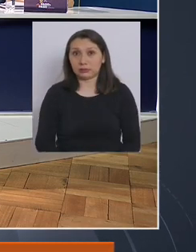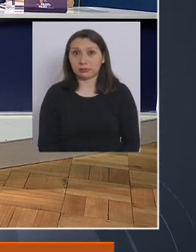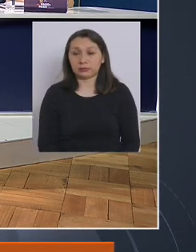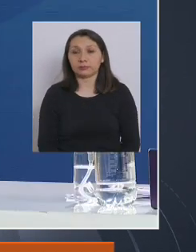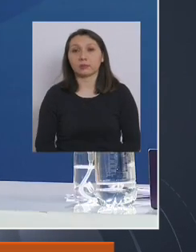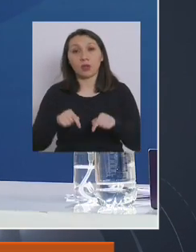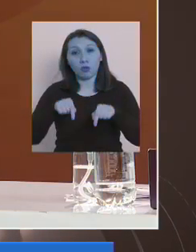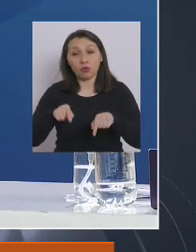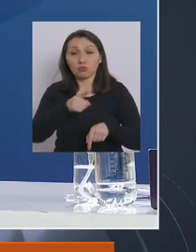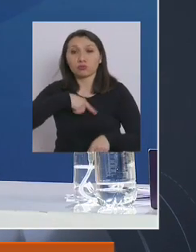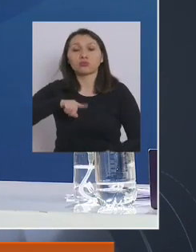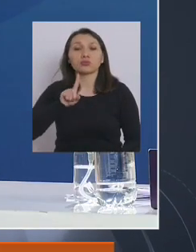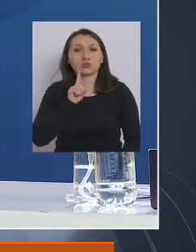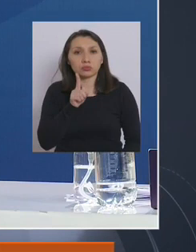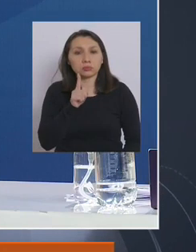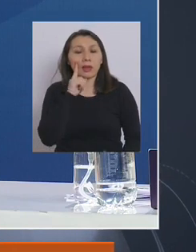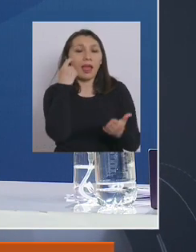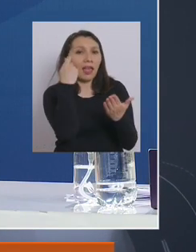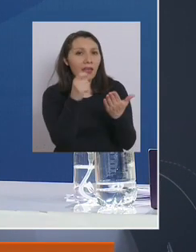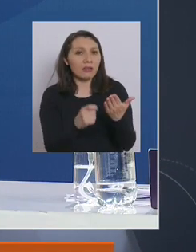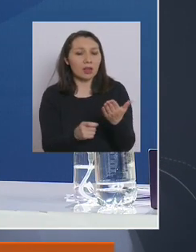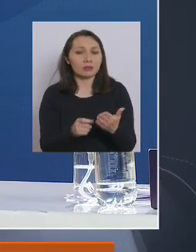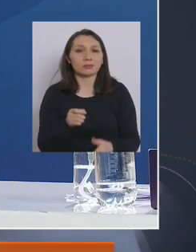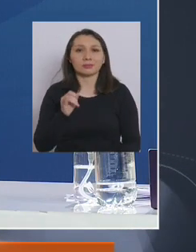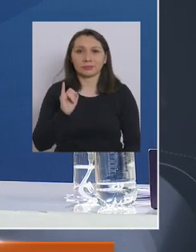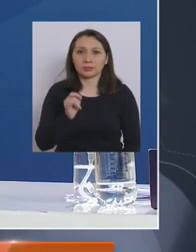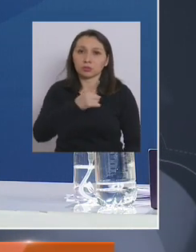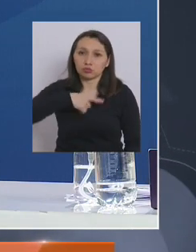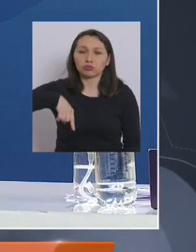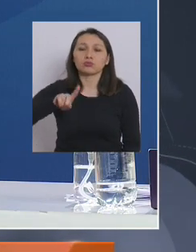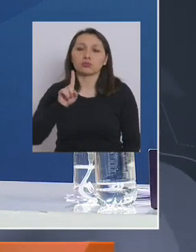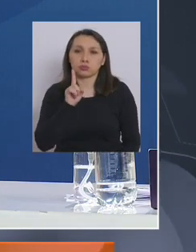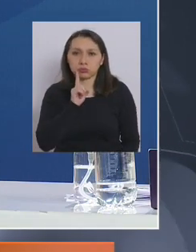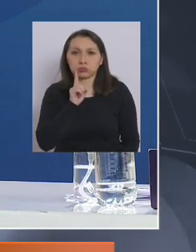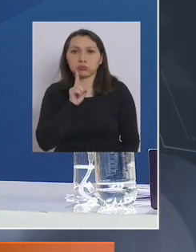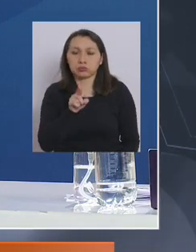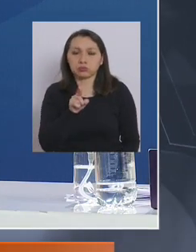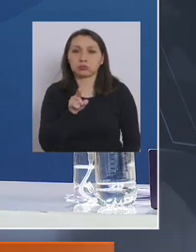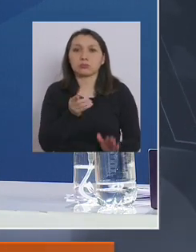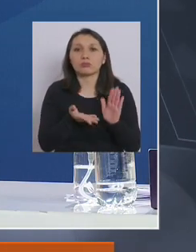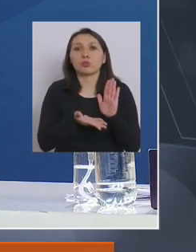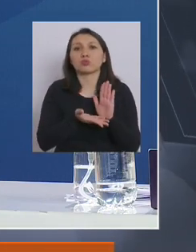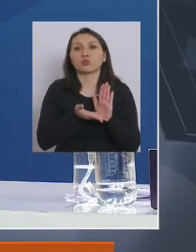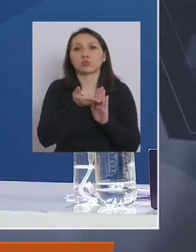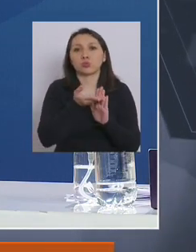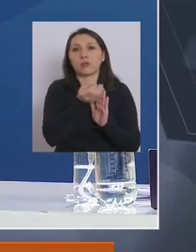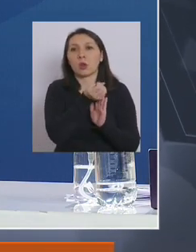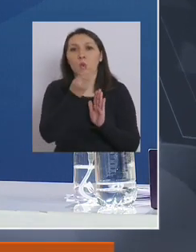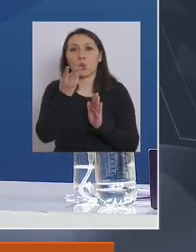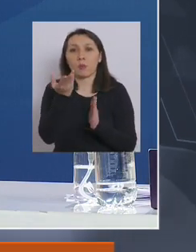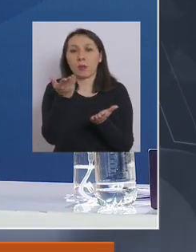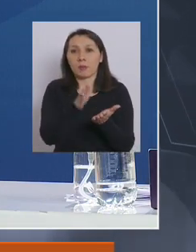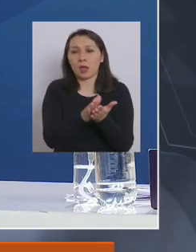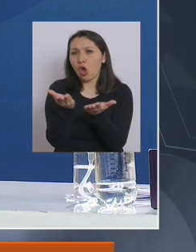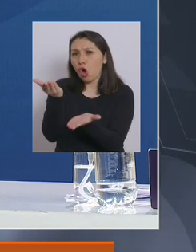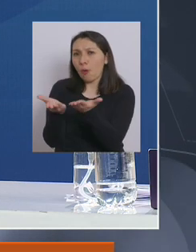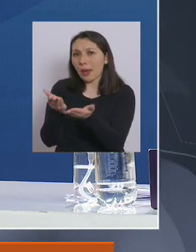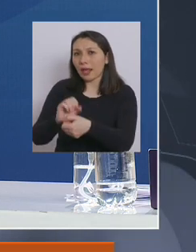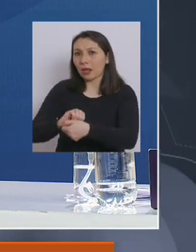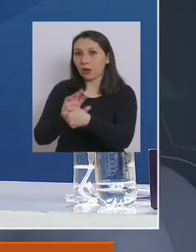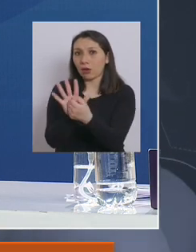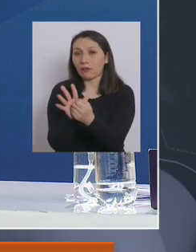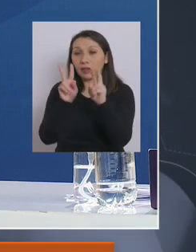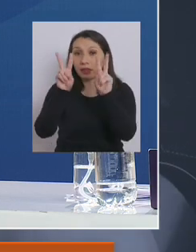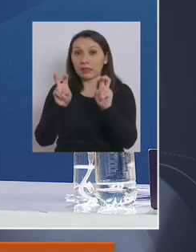Hoy día hemos tenido, hemos evaluado, efectivamente nosotros tenemos un aumento de fallecidos con respecto al COVID